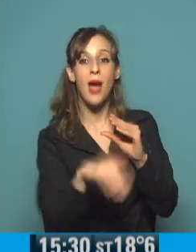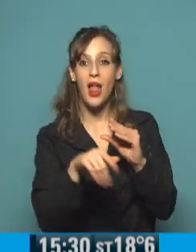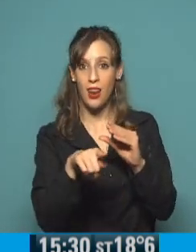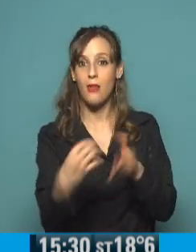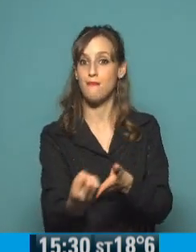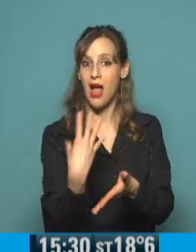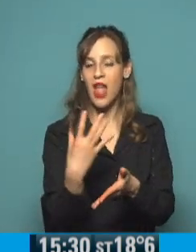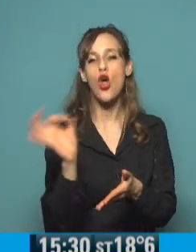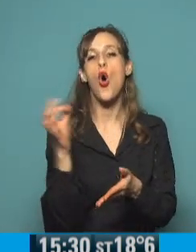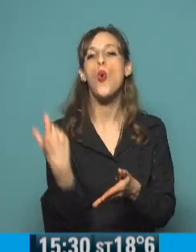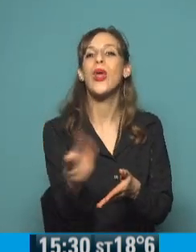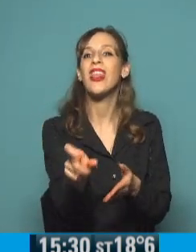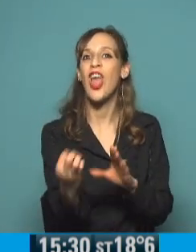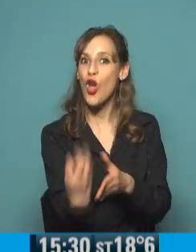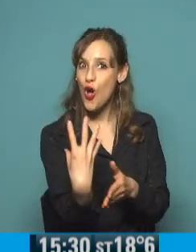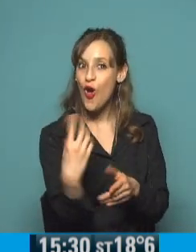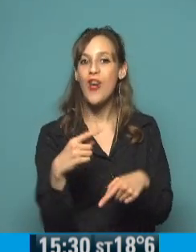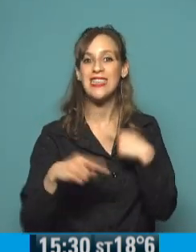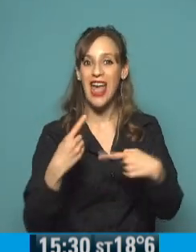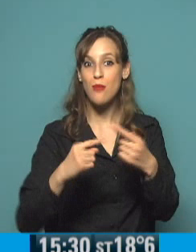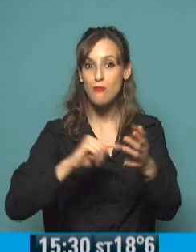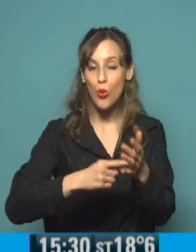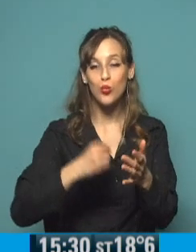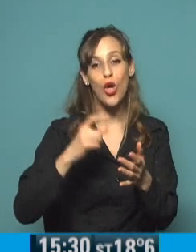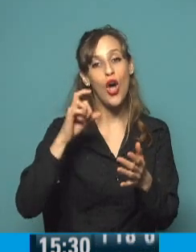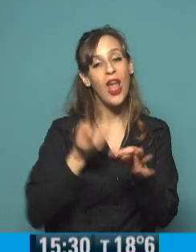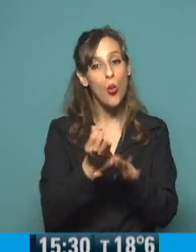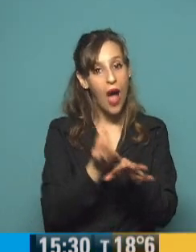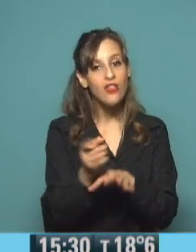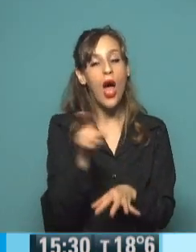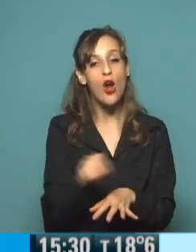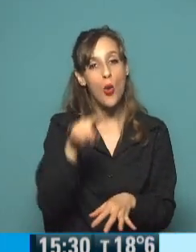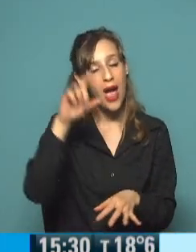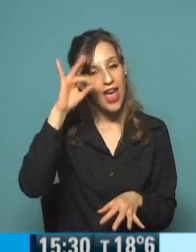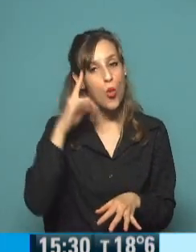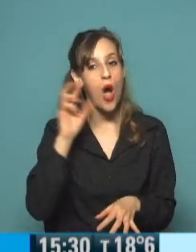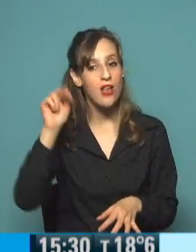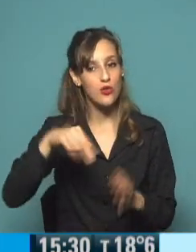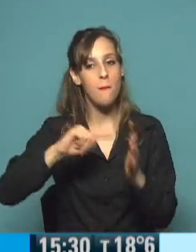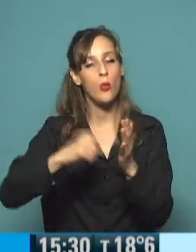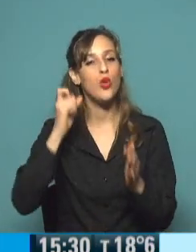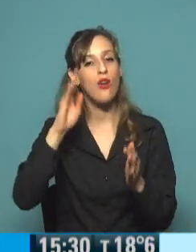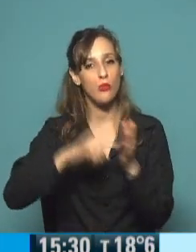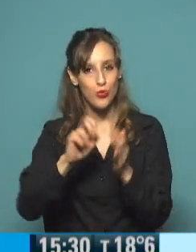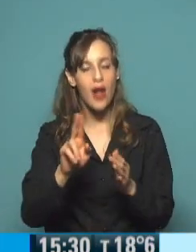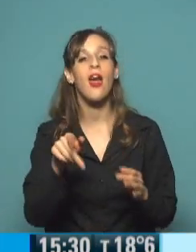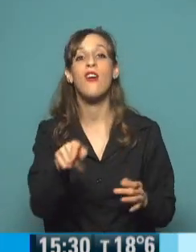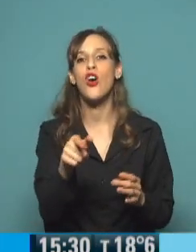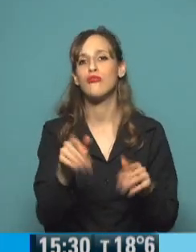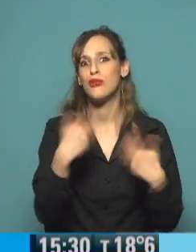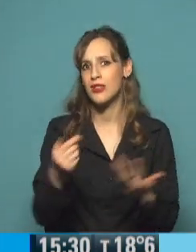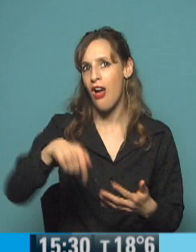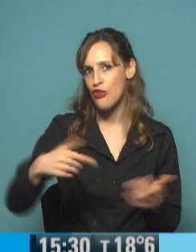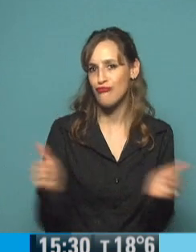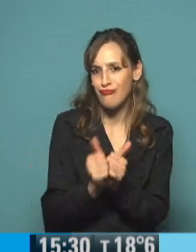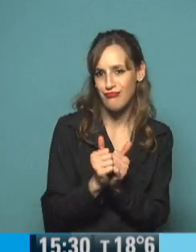video a seguimos.educando.gov.ar Este 20 de junio acompáñanos en uno de los momentos más